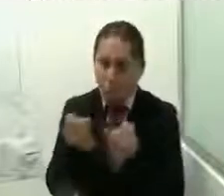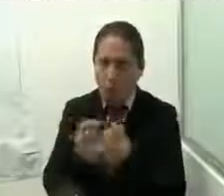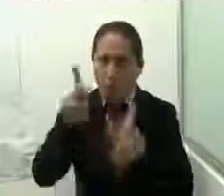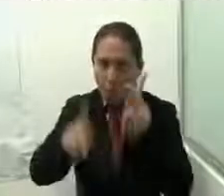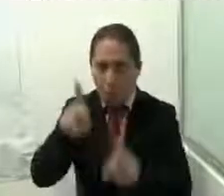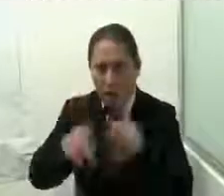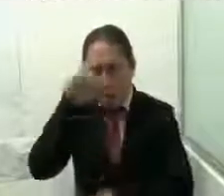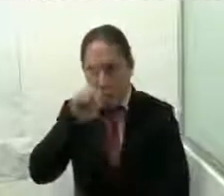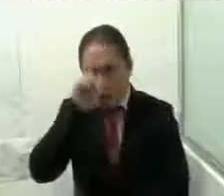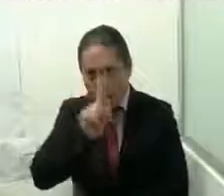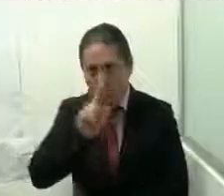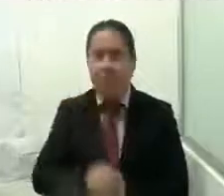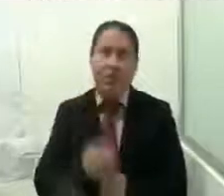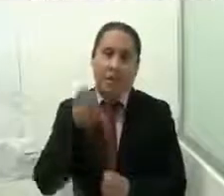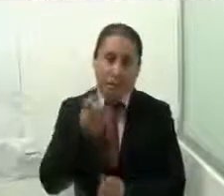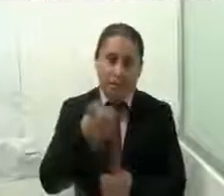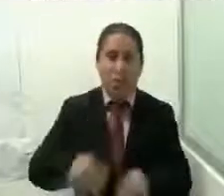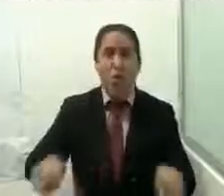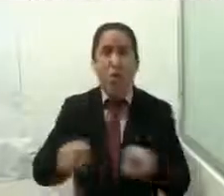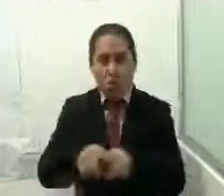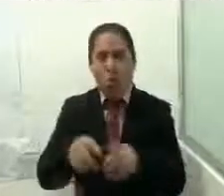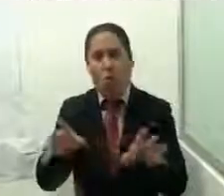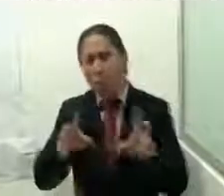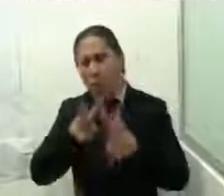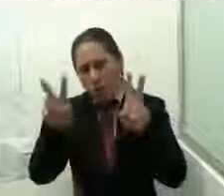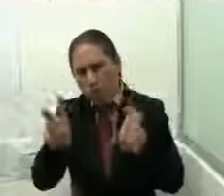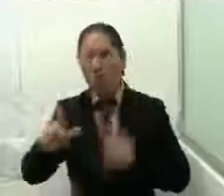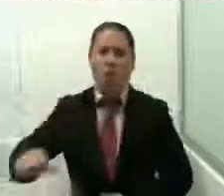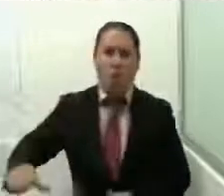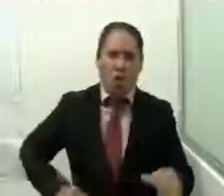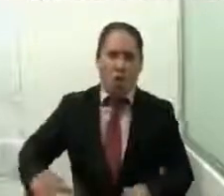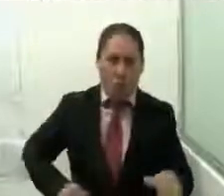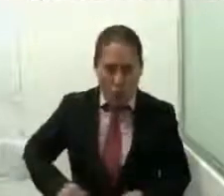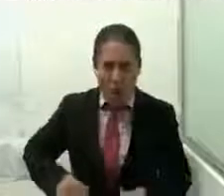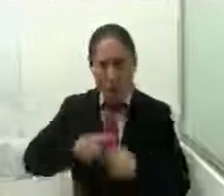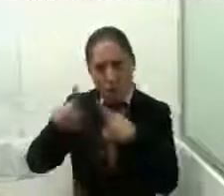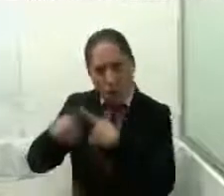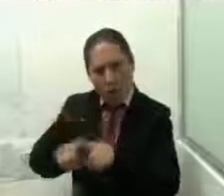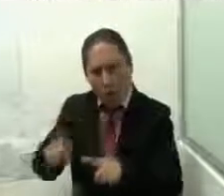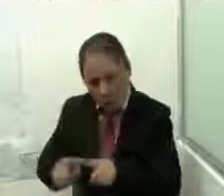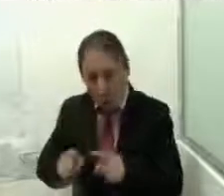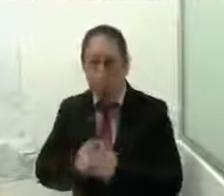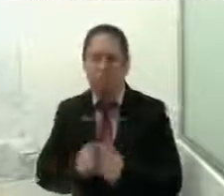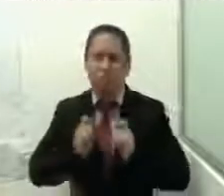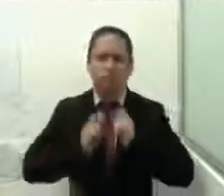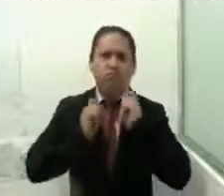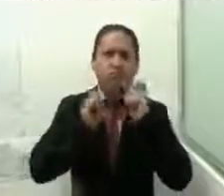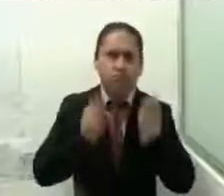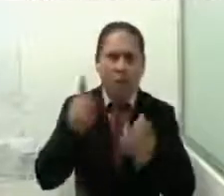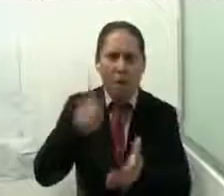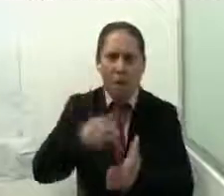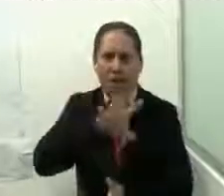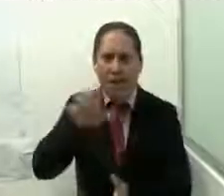las Mujeres en Situación de Violencia, se realizaron diversas acciones, entre ellas se logró impartir 1.590 asesorías